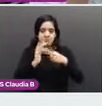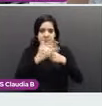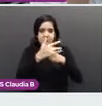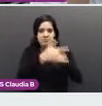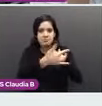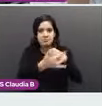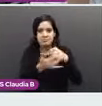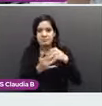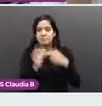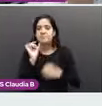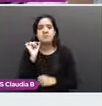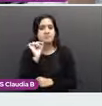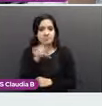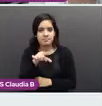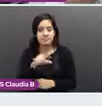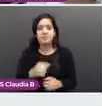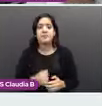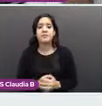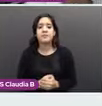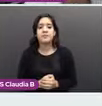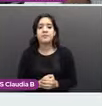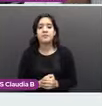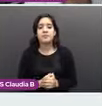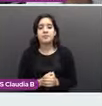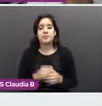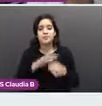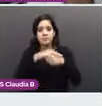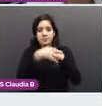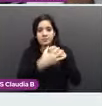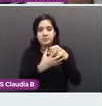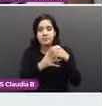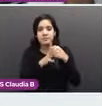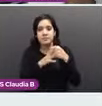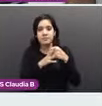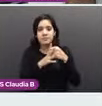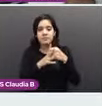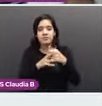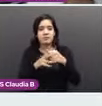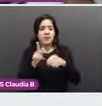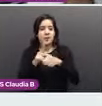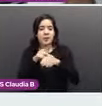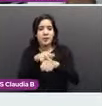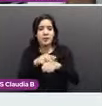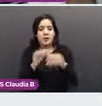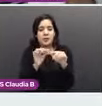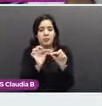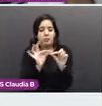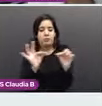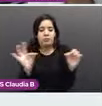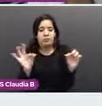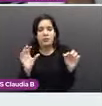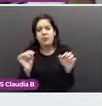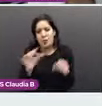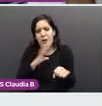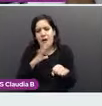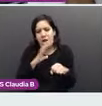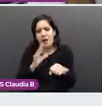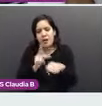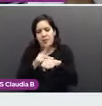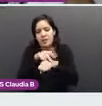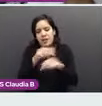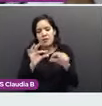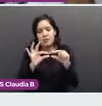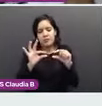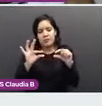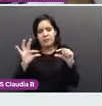cada cuadrante. La mama no va a ser lisa, como vimos es una glándula. Se van a sentir bordecitos, pero lo que no debemos de palpar son bolitas bien